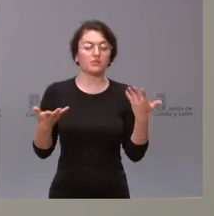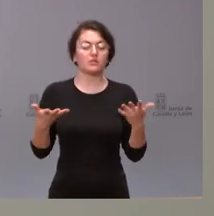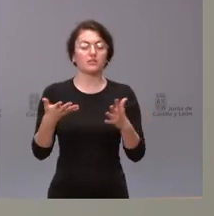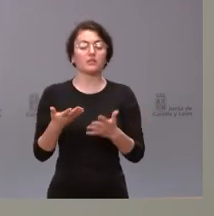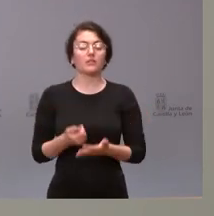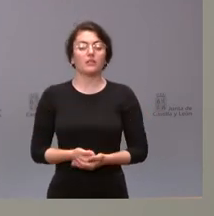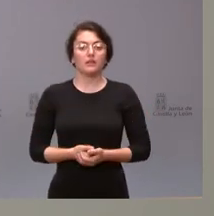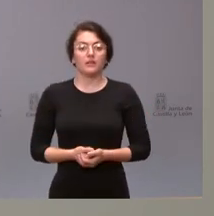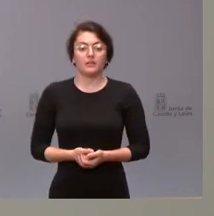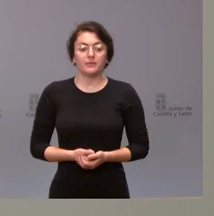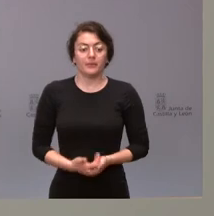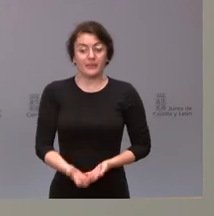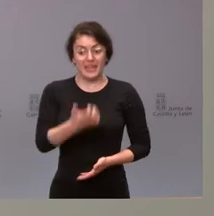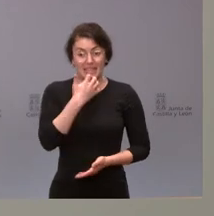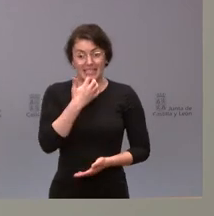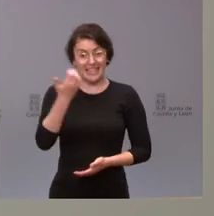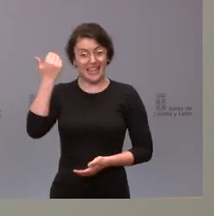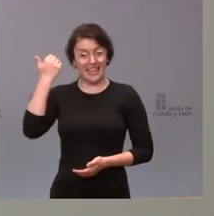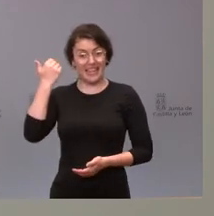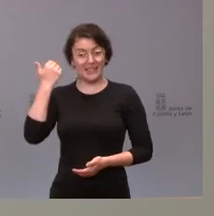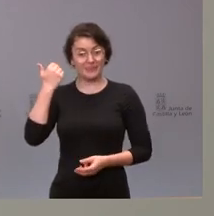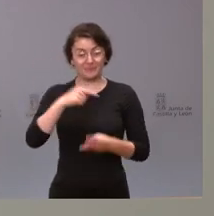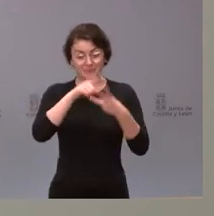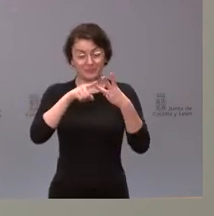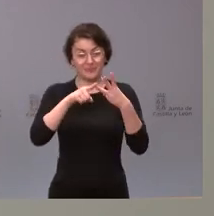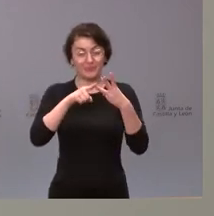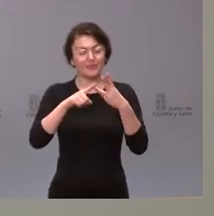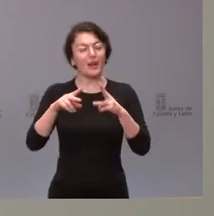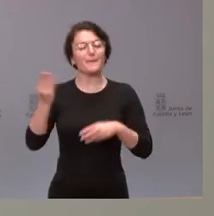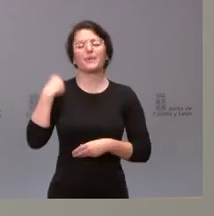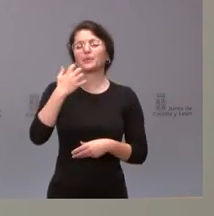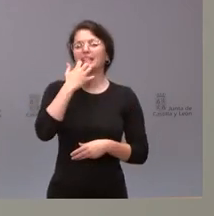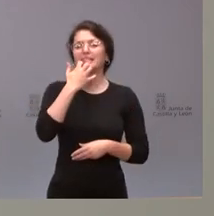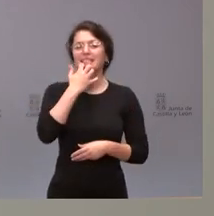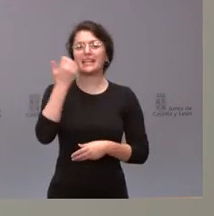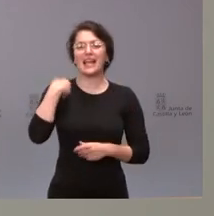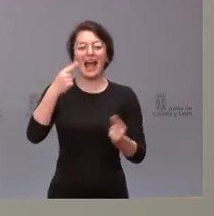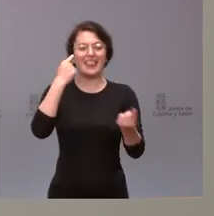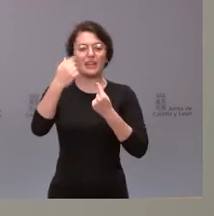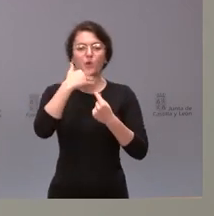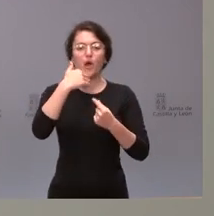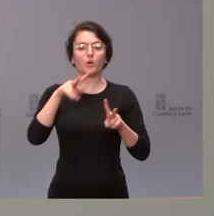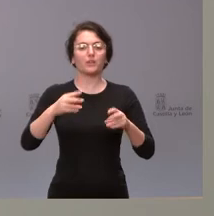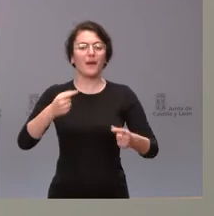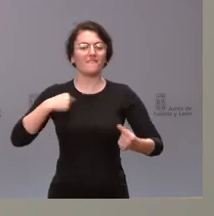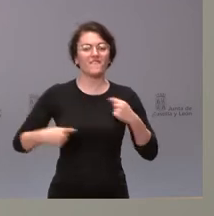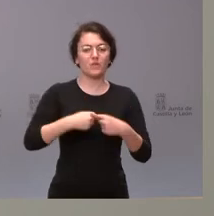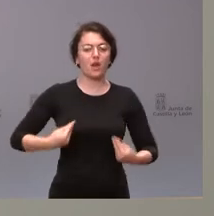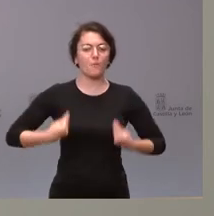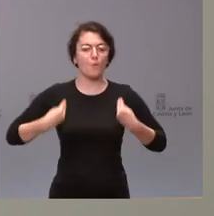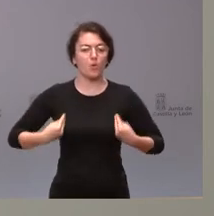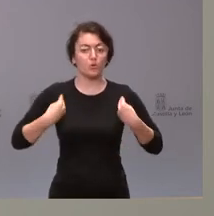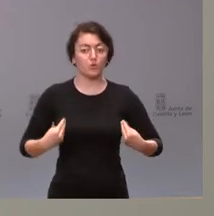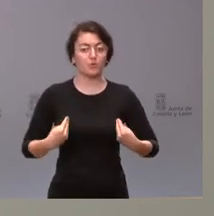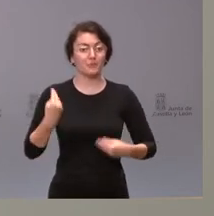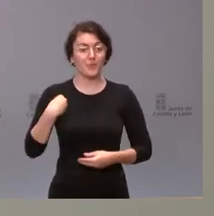Me plantea si ya tenemos algún dato sobre la viruela del mono, pues sencillamente decirles que los casos